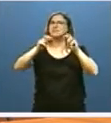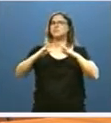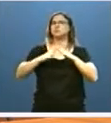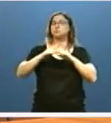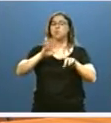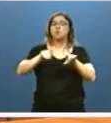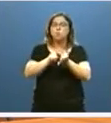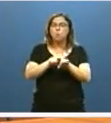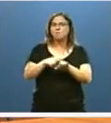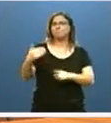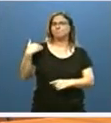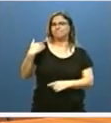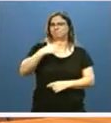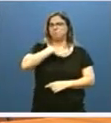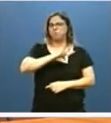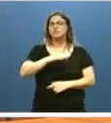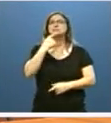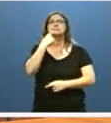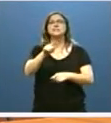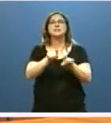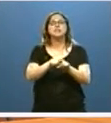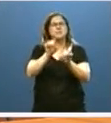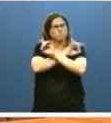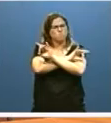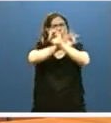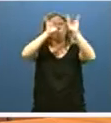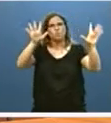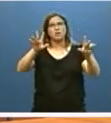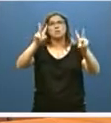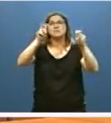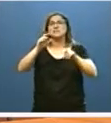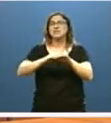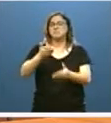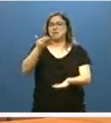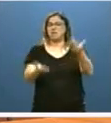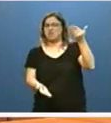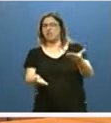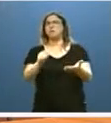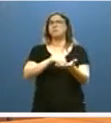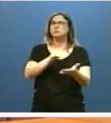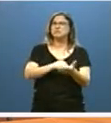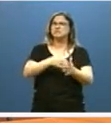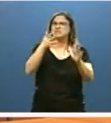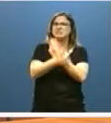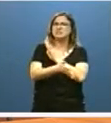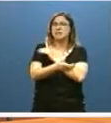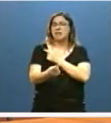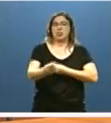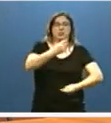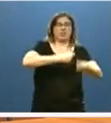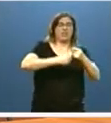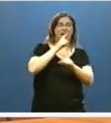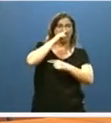ese puntual incumplimiento y que se expresan con meridiana claridad en ese desfase tantas veces denunciado entre las aportaciones